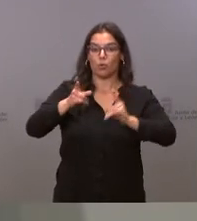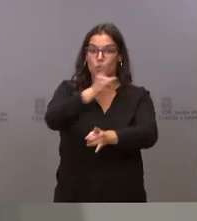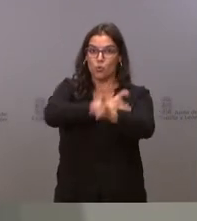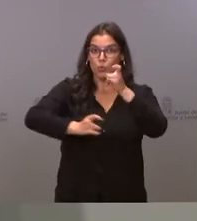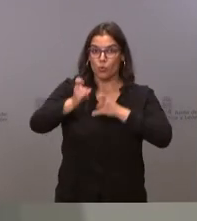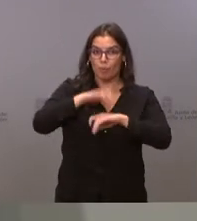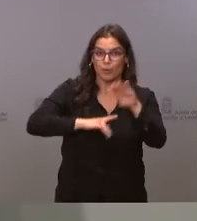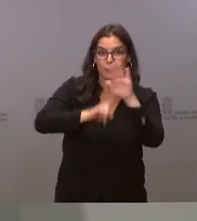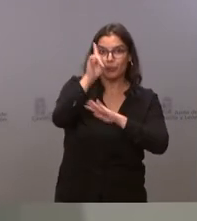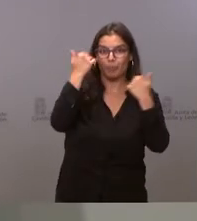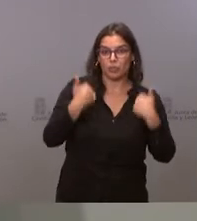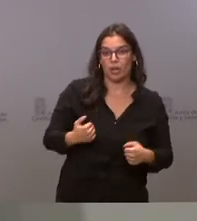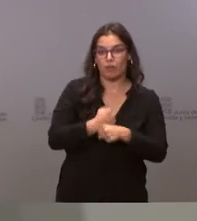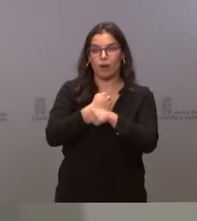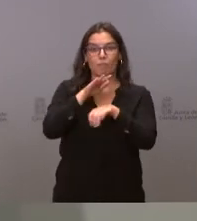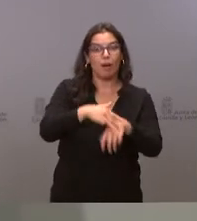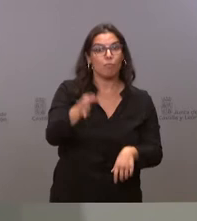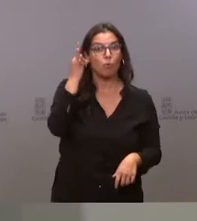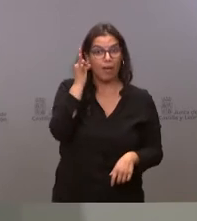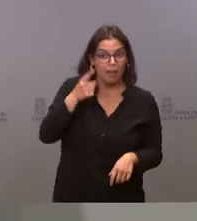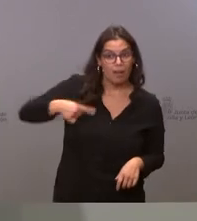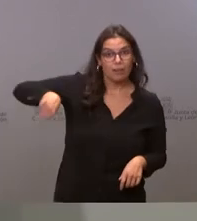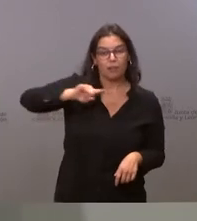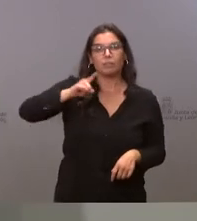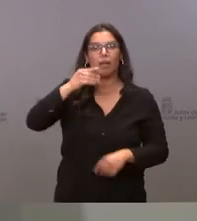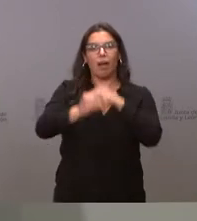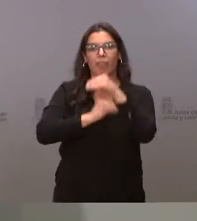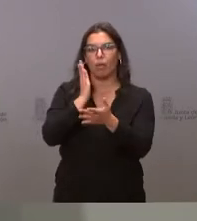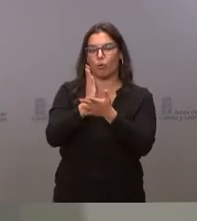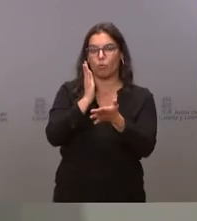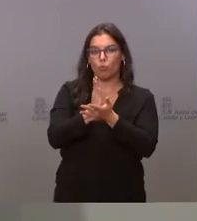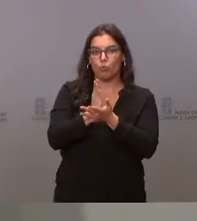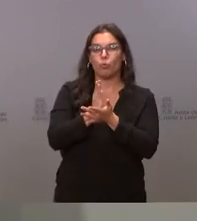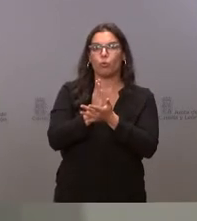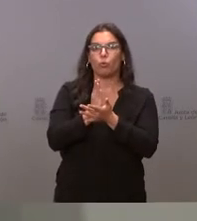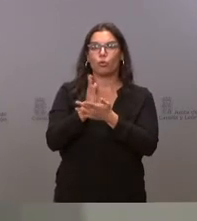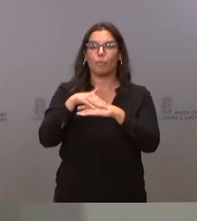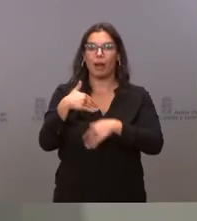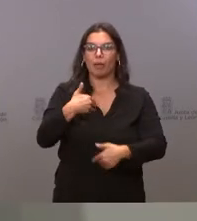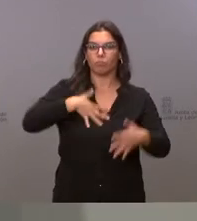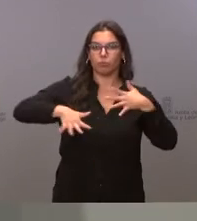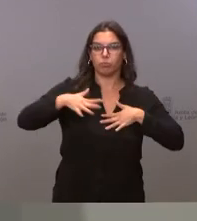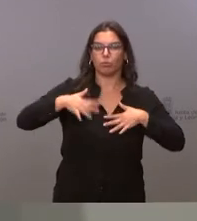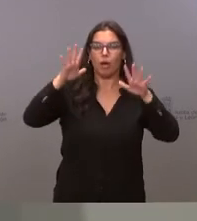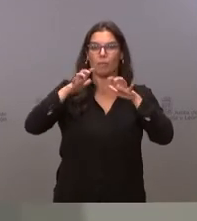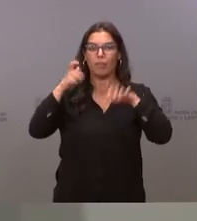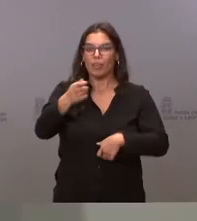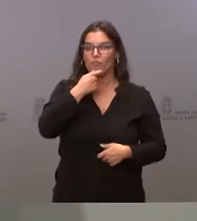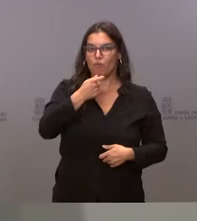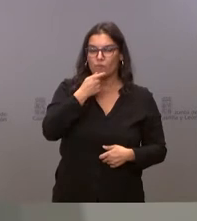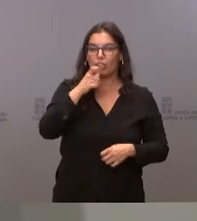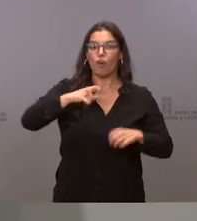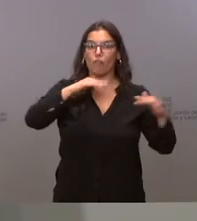personal y laboral para las mujeres y consiste en la realización de cursos de acercamiento al arbitraje en el fútbol, fútbol 7